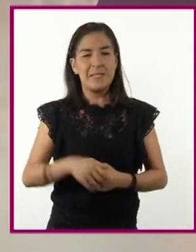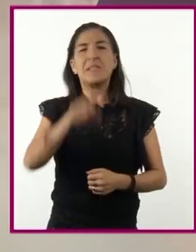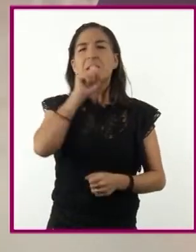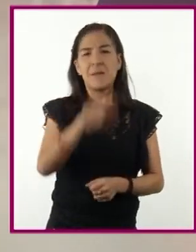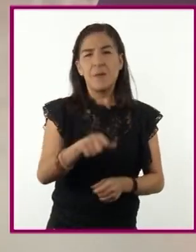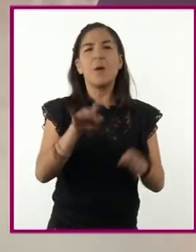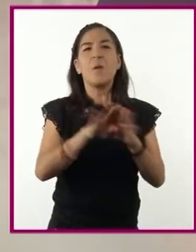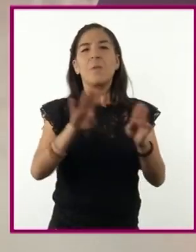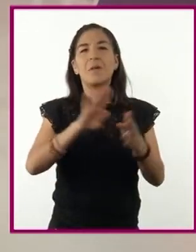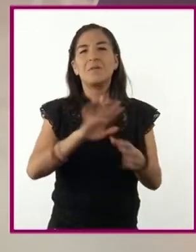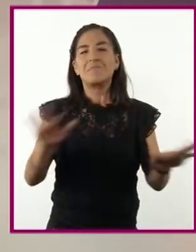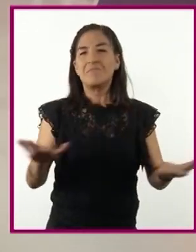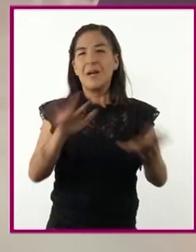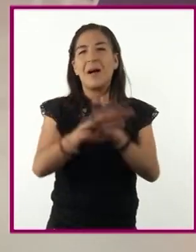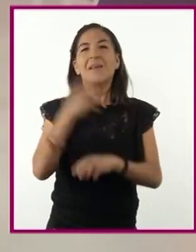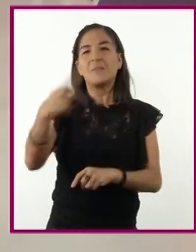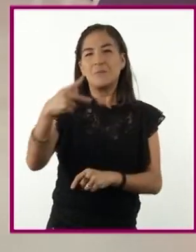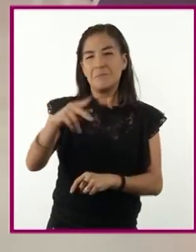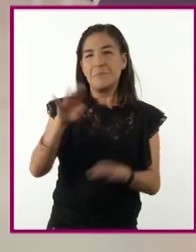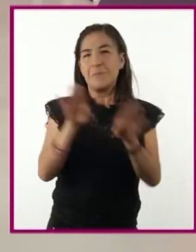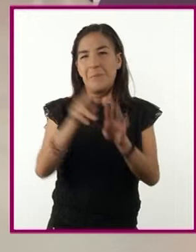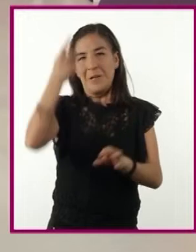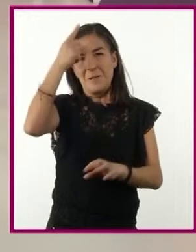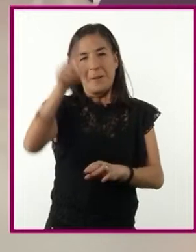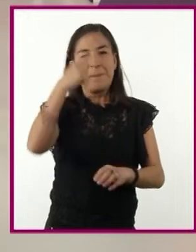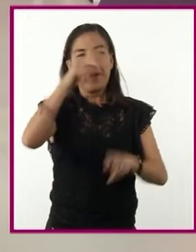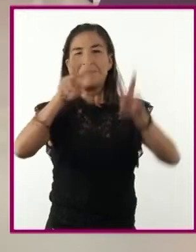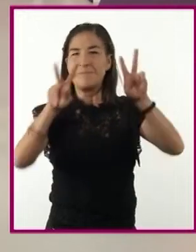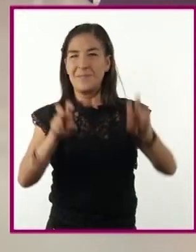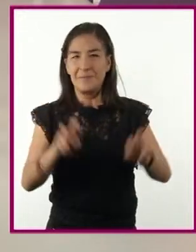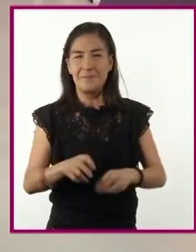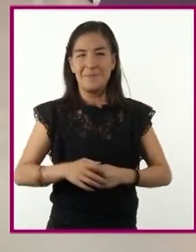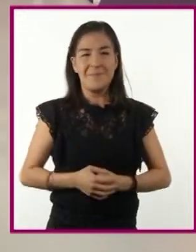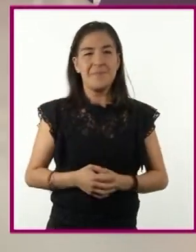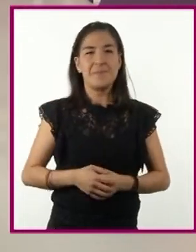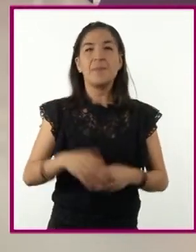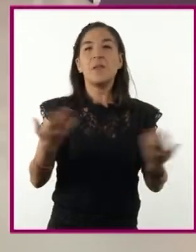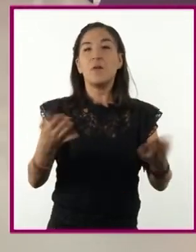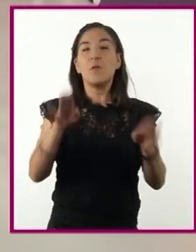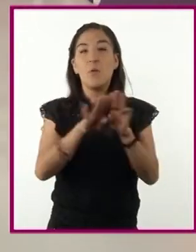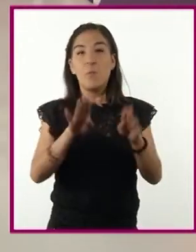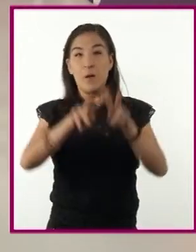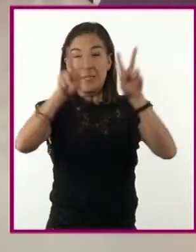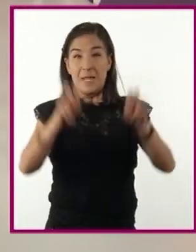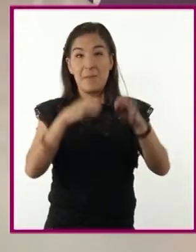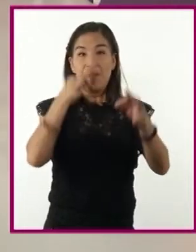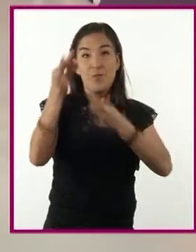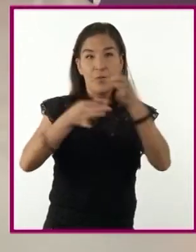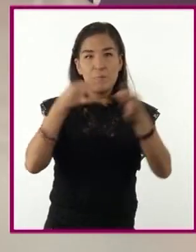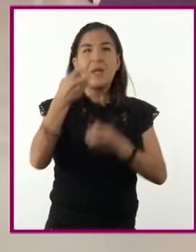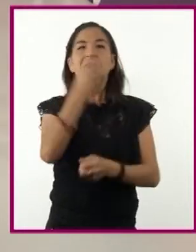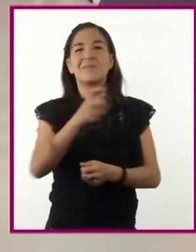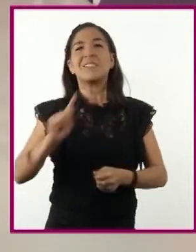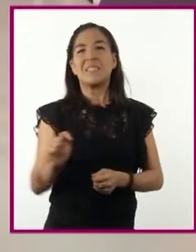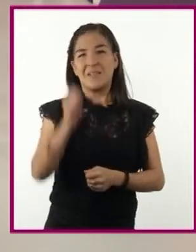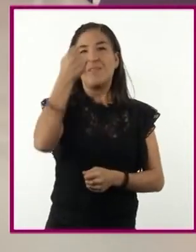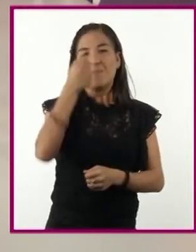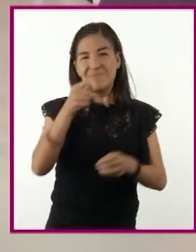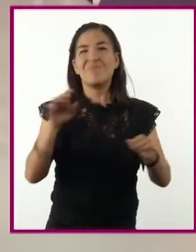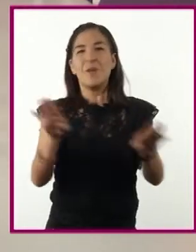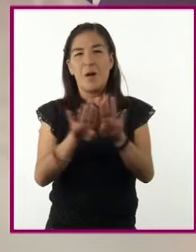convertirse en productor de contenidos. Desde luego, si se trata del tema informativo, sabemos que la tecnología móvil